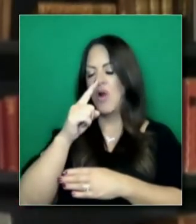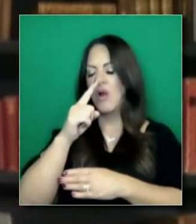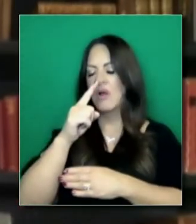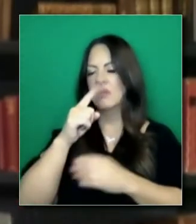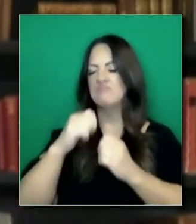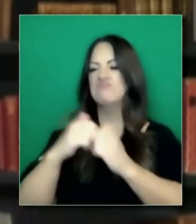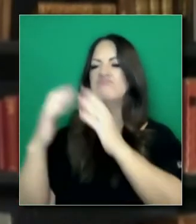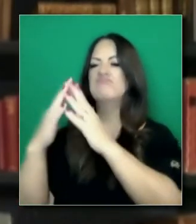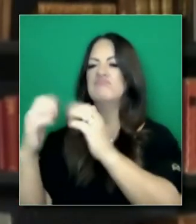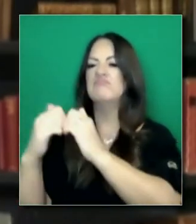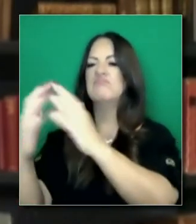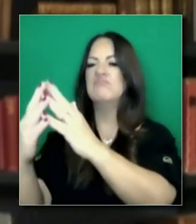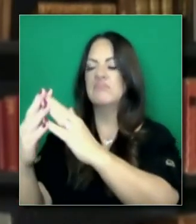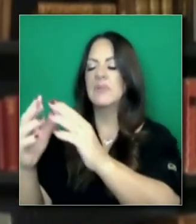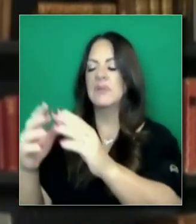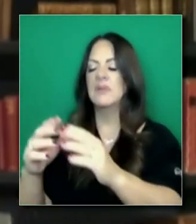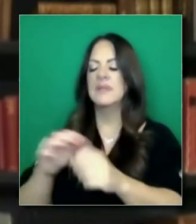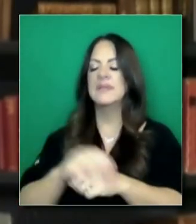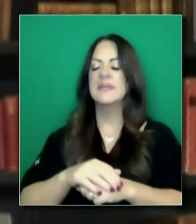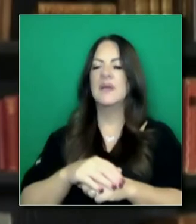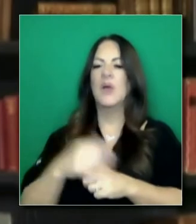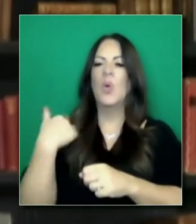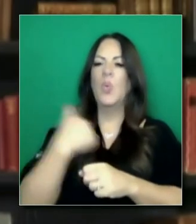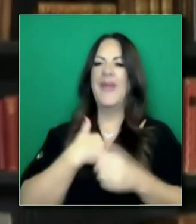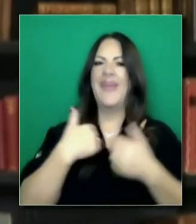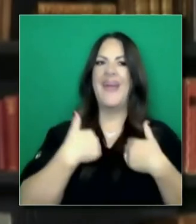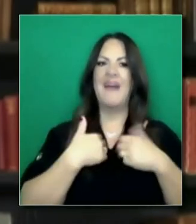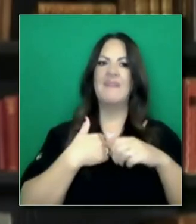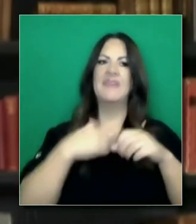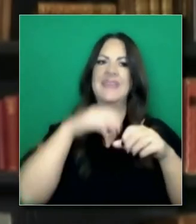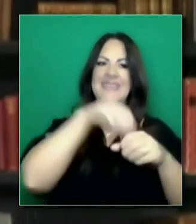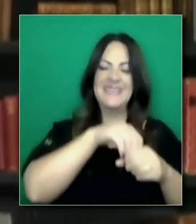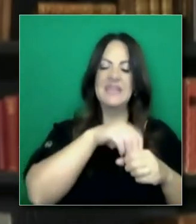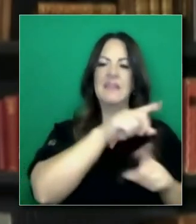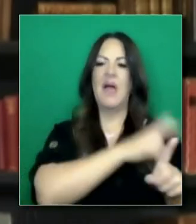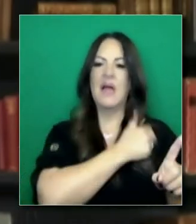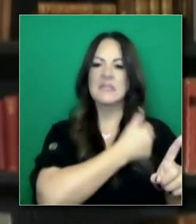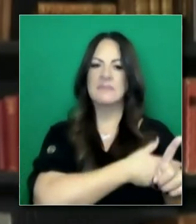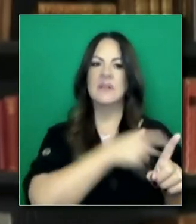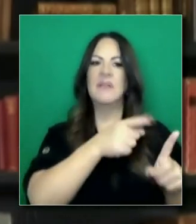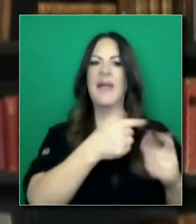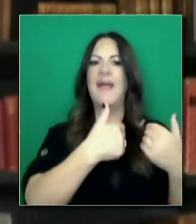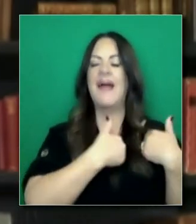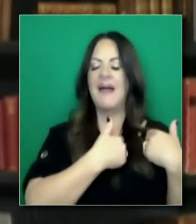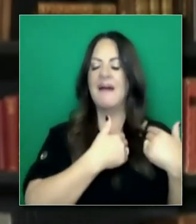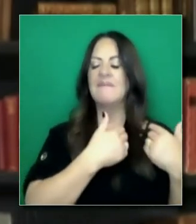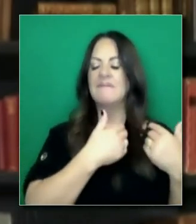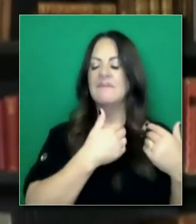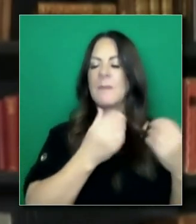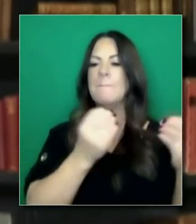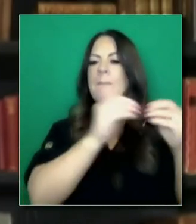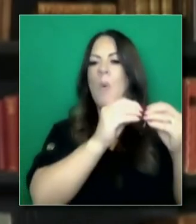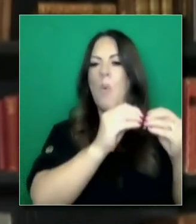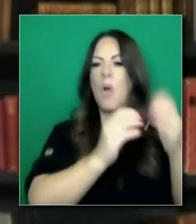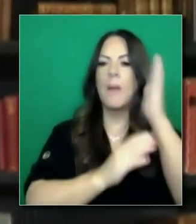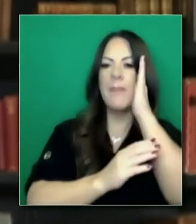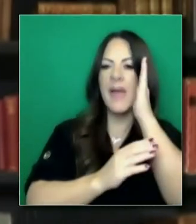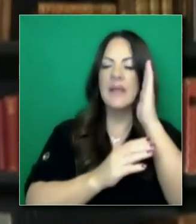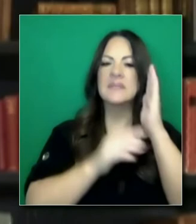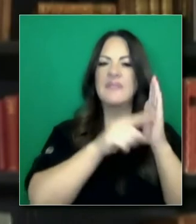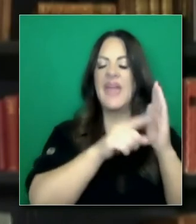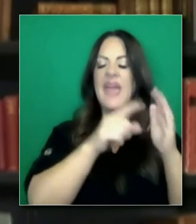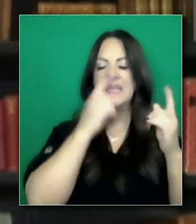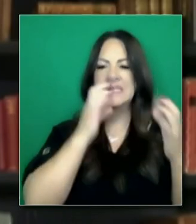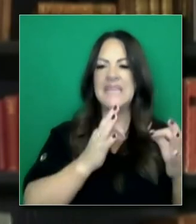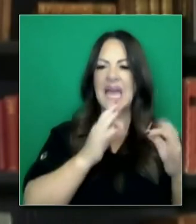serían camas alternativas dentro de los planes existentes de aumento dentro de los hospitales, que serían decenas de miles de camas adicionales.